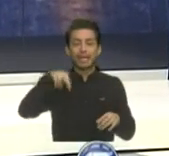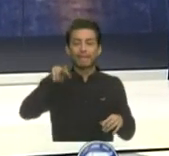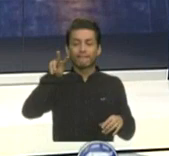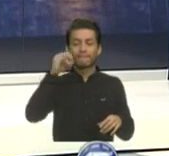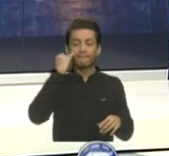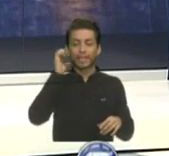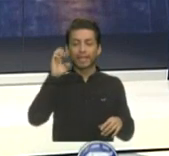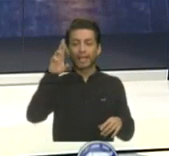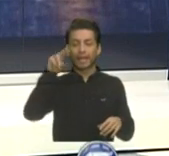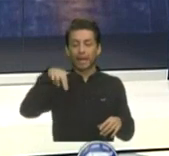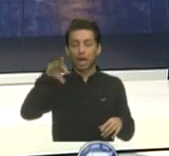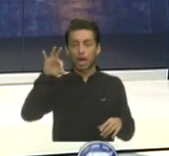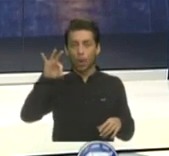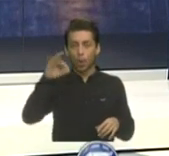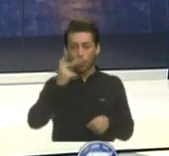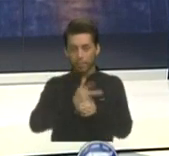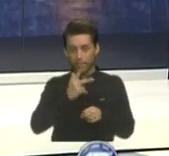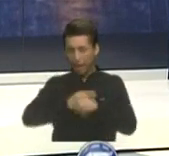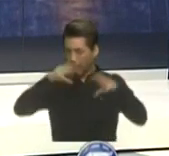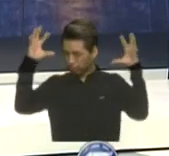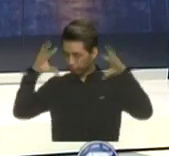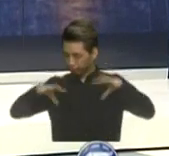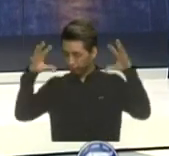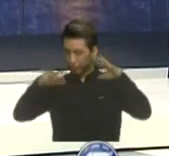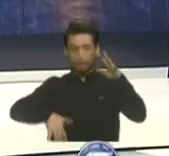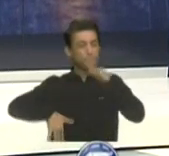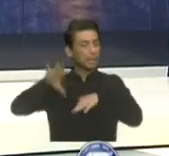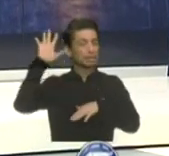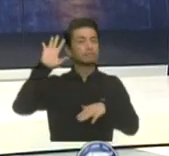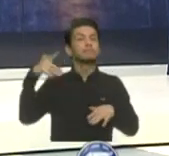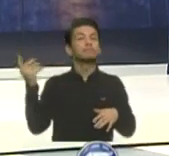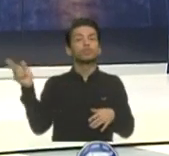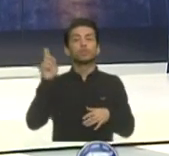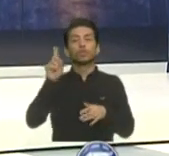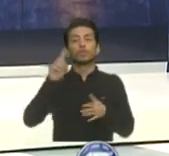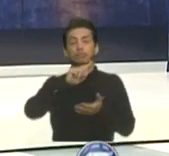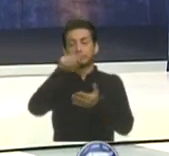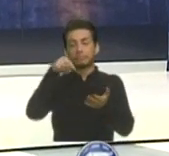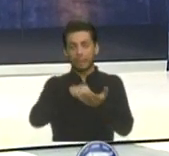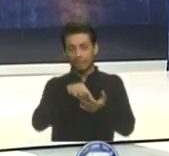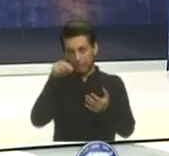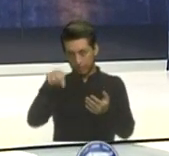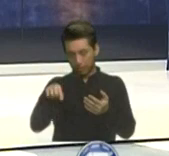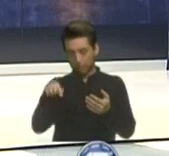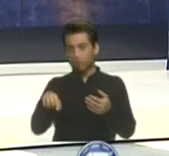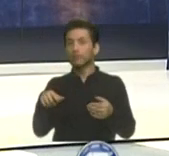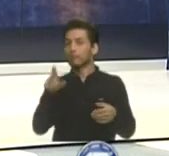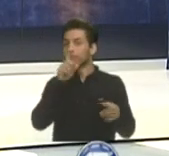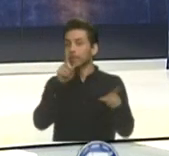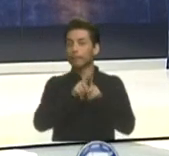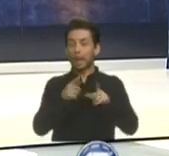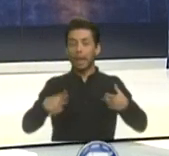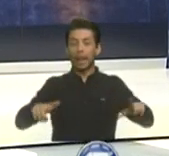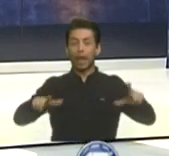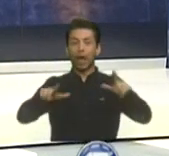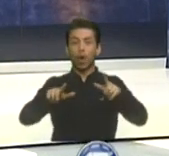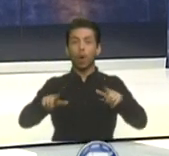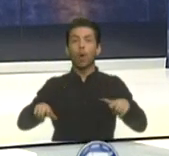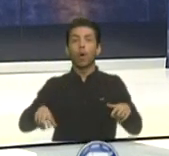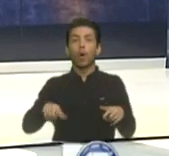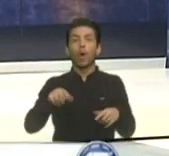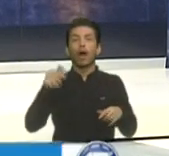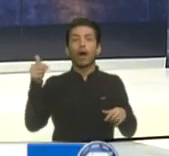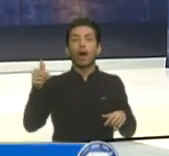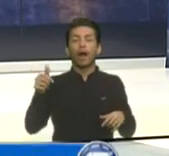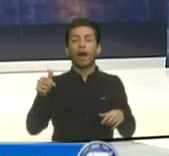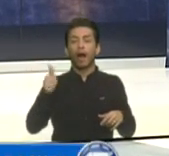la parte más afectada fue la zona central y la zona centro. Tanto así que al lago de Atitlán llegaron toneladas de basura a través de